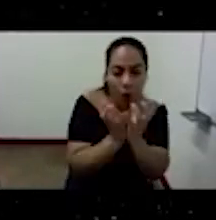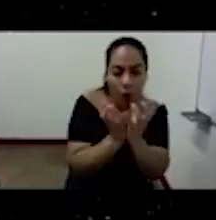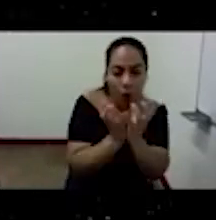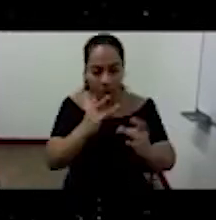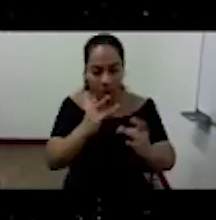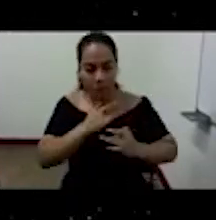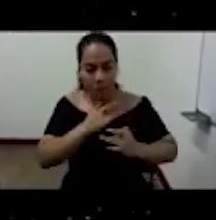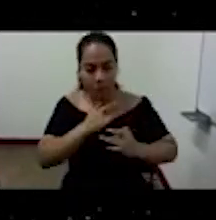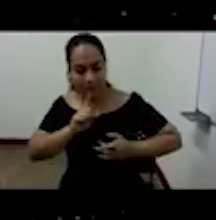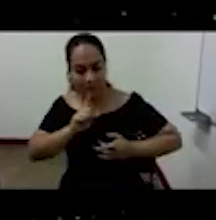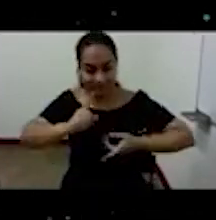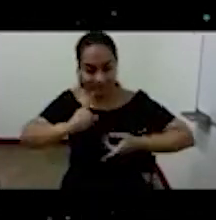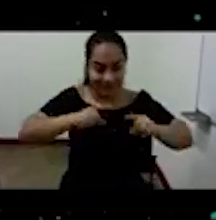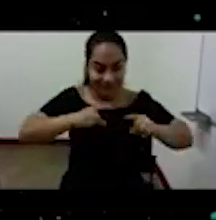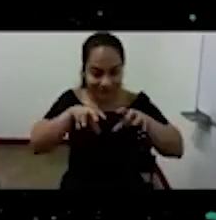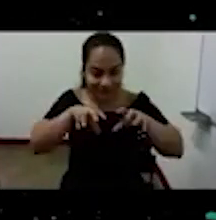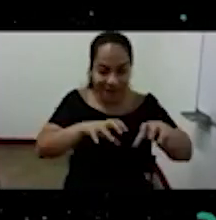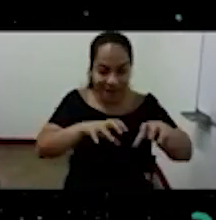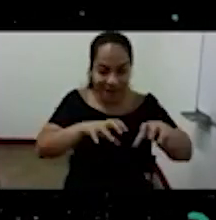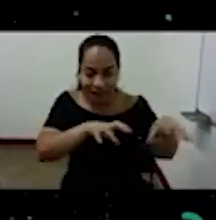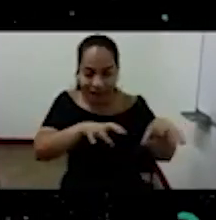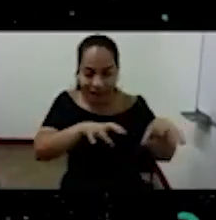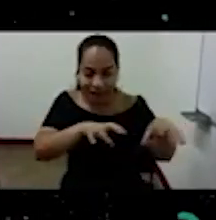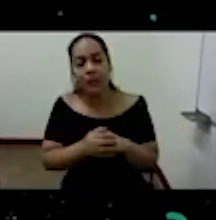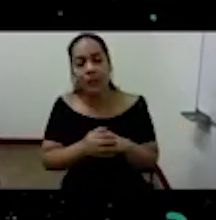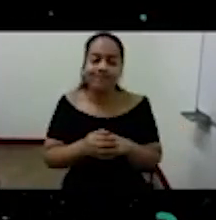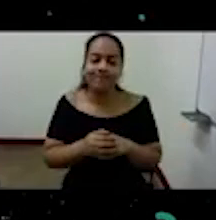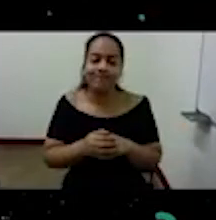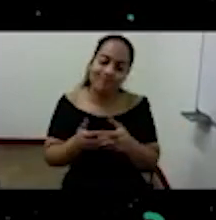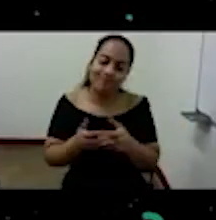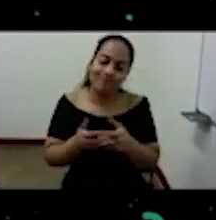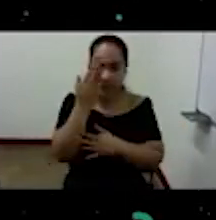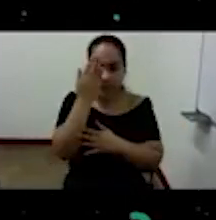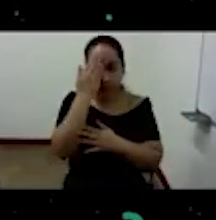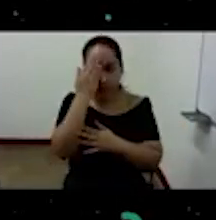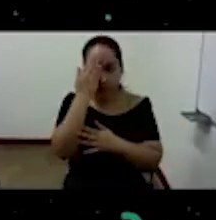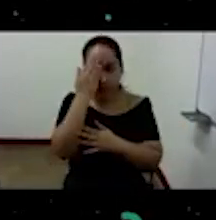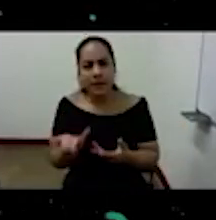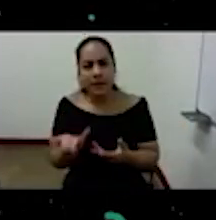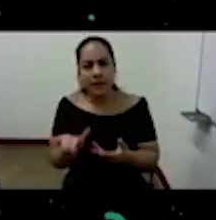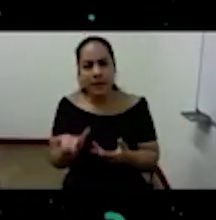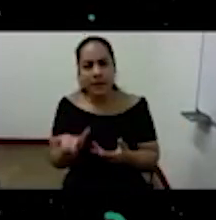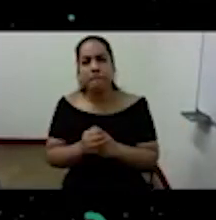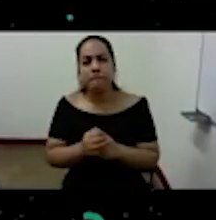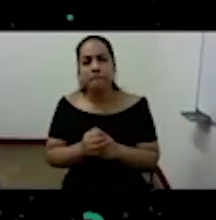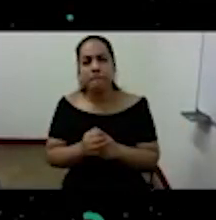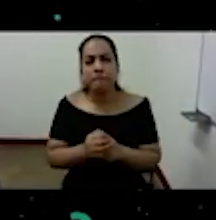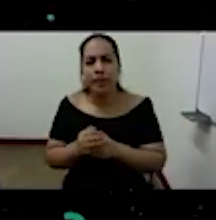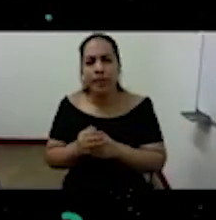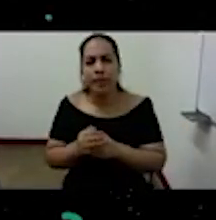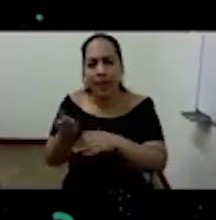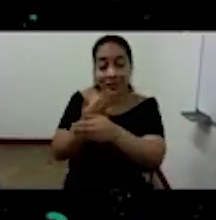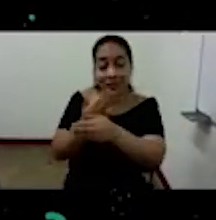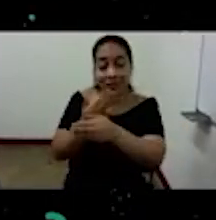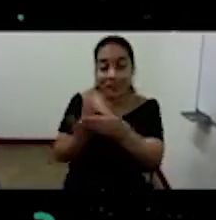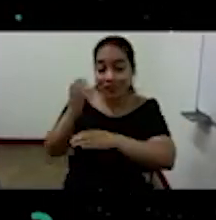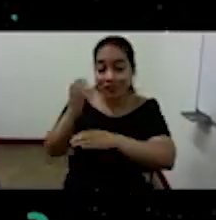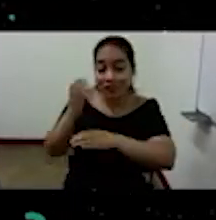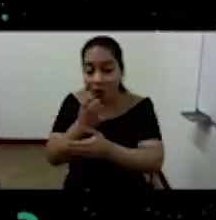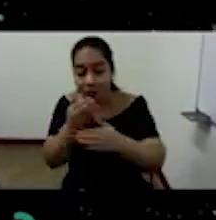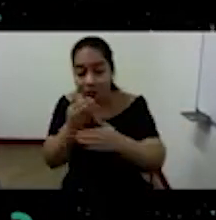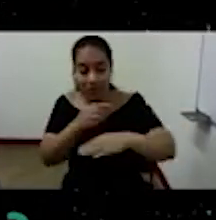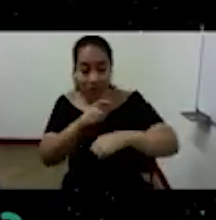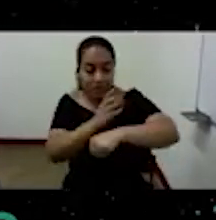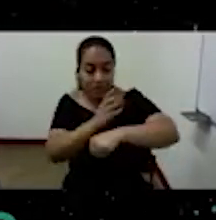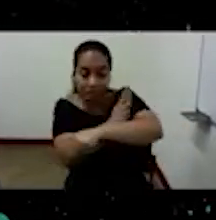de actuar naturalmente había en la modernidad había